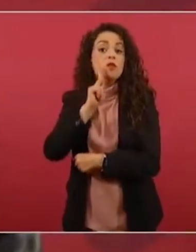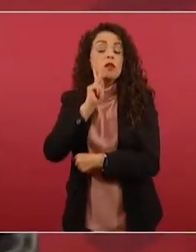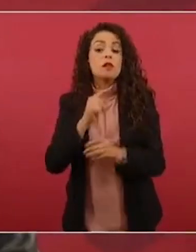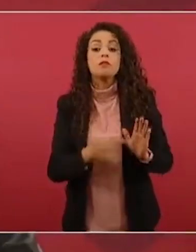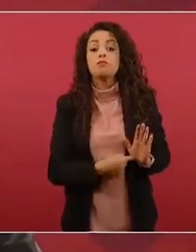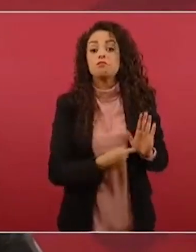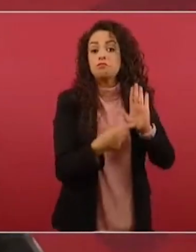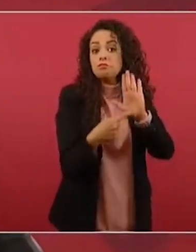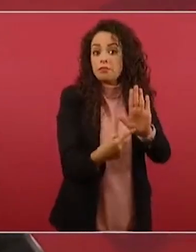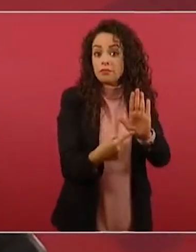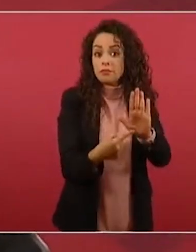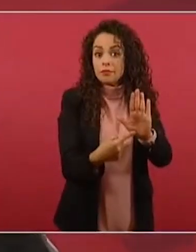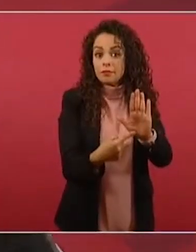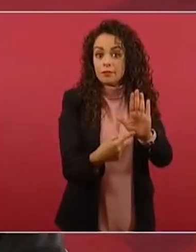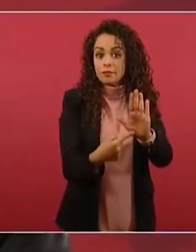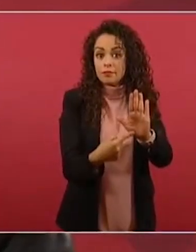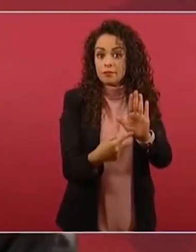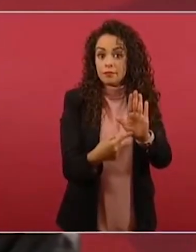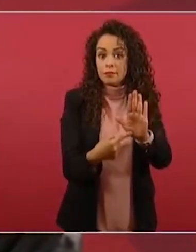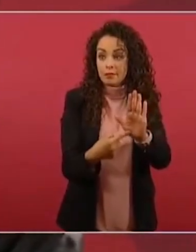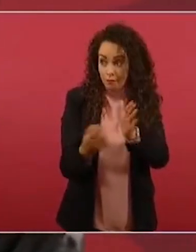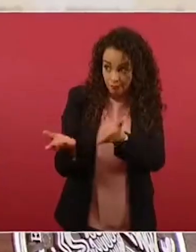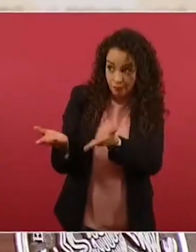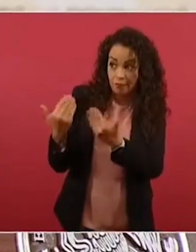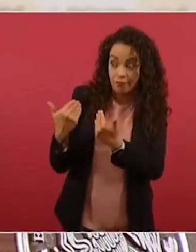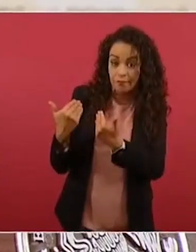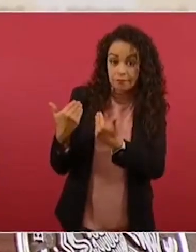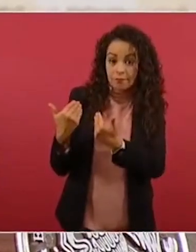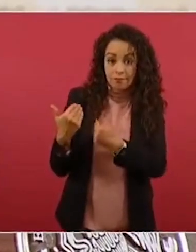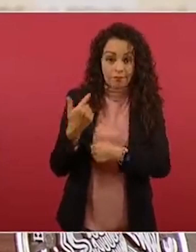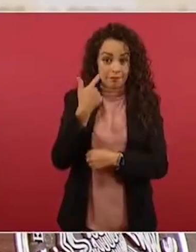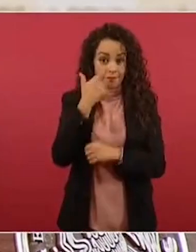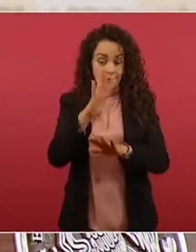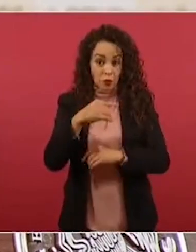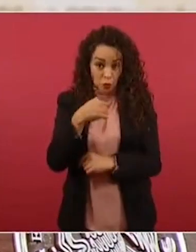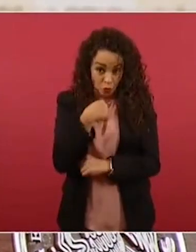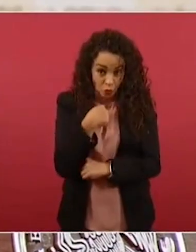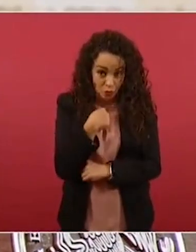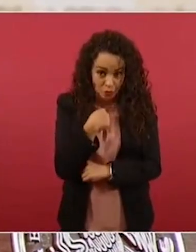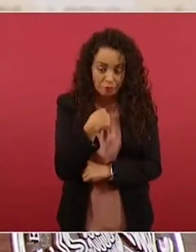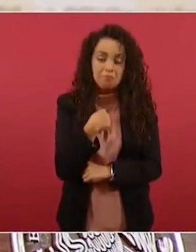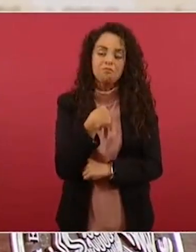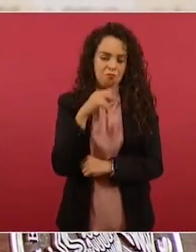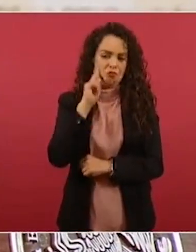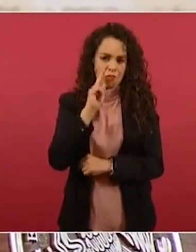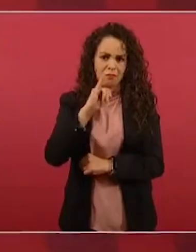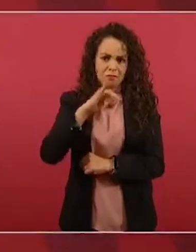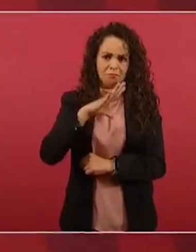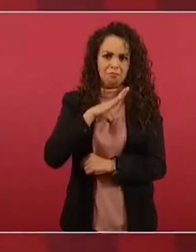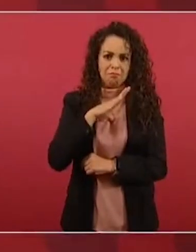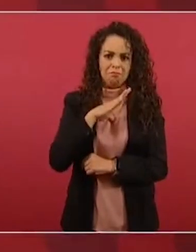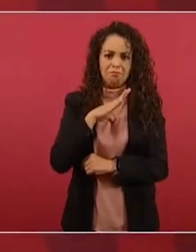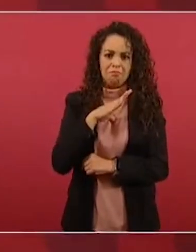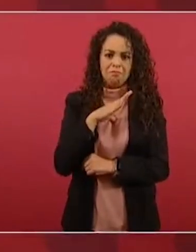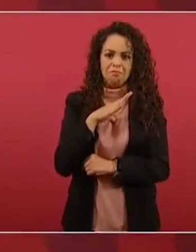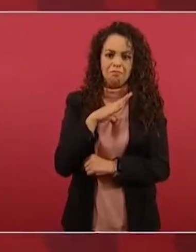Durante la conferencia matutina llevada a cabo en el Palacio Nacional, el presidente Andrés Manuel López Obrador respondió al mensaje de los senadores estadounidenses Marco Rubio y Ted